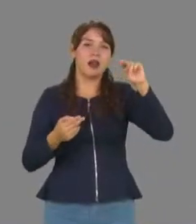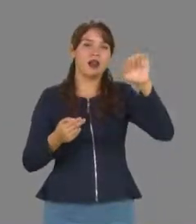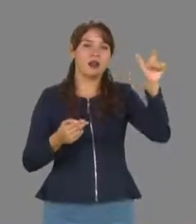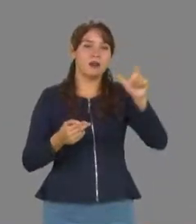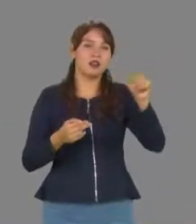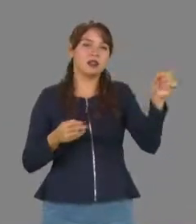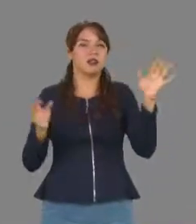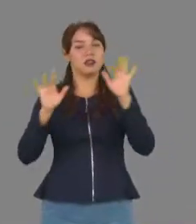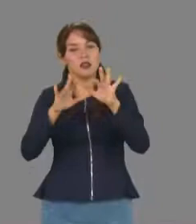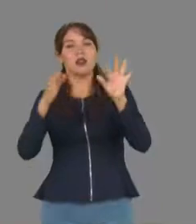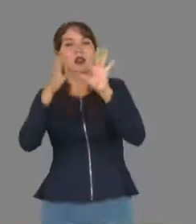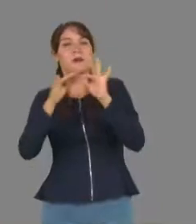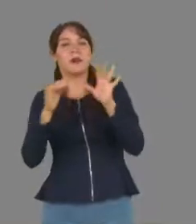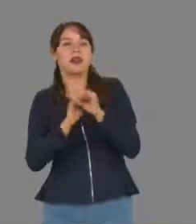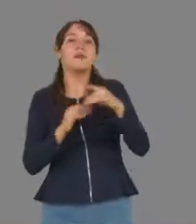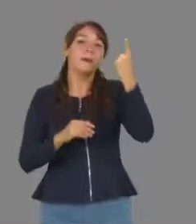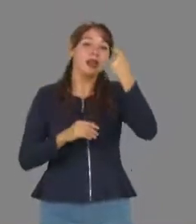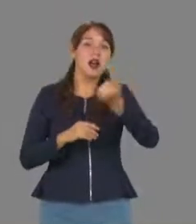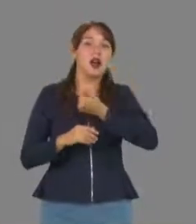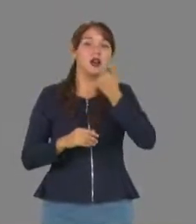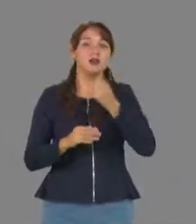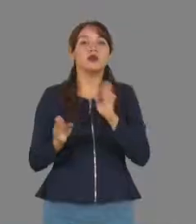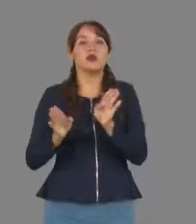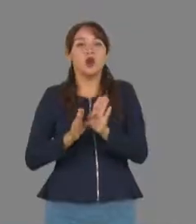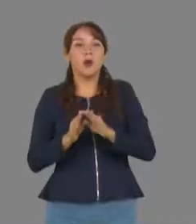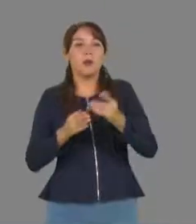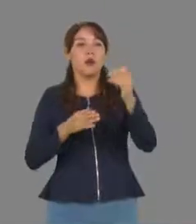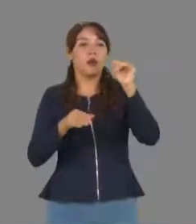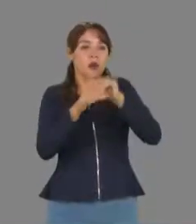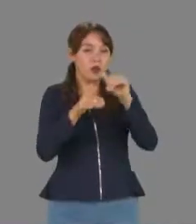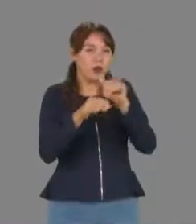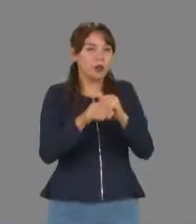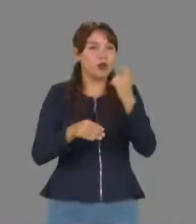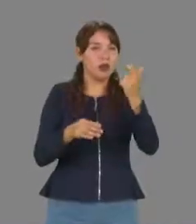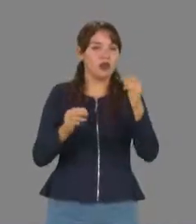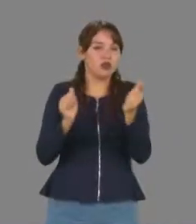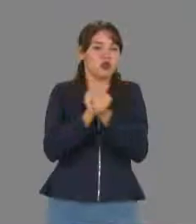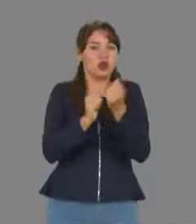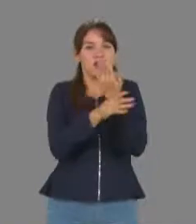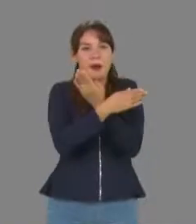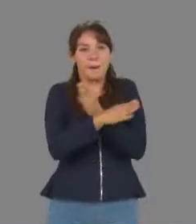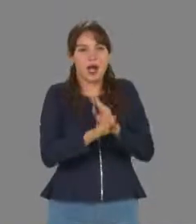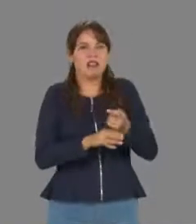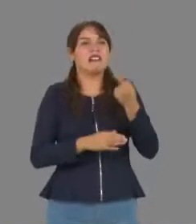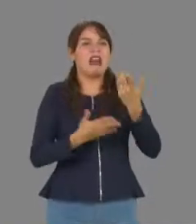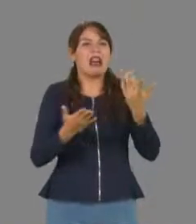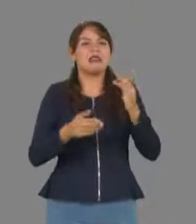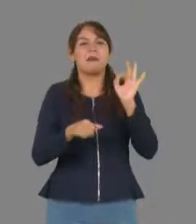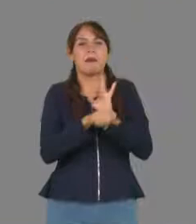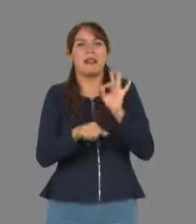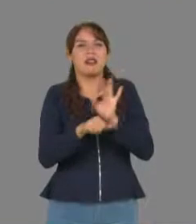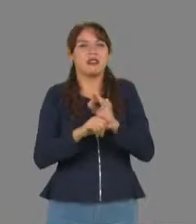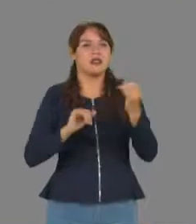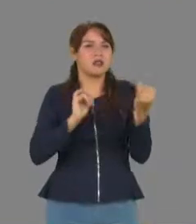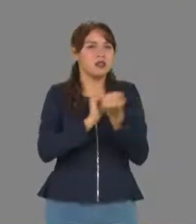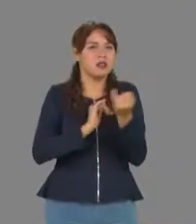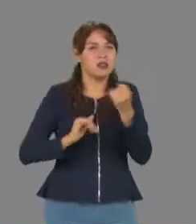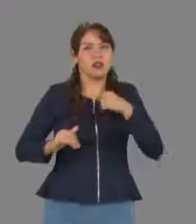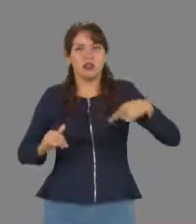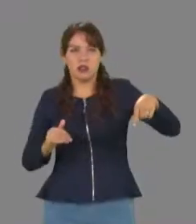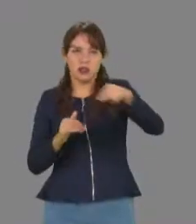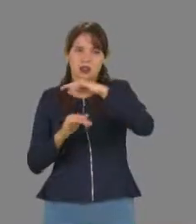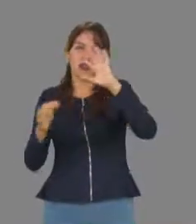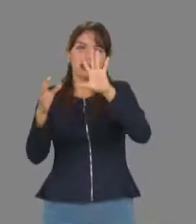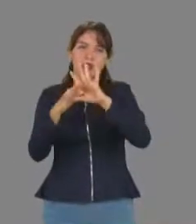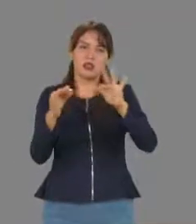personales de estudiantes y profesionistas para que aprendan a emplear los diferentes productos que un banco ofrece. En evento desarrollado en las instalaciones del Centro de